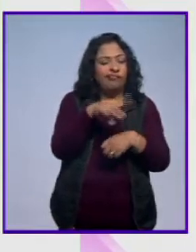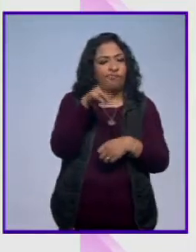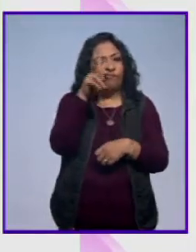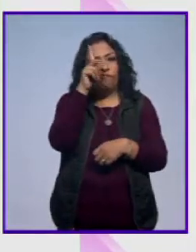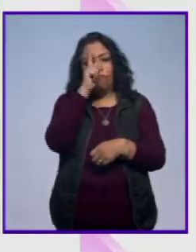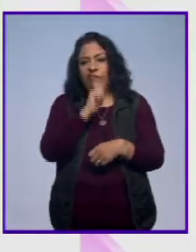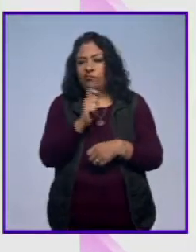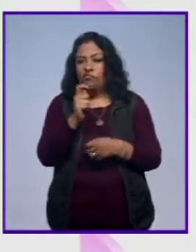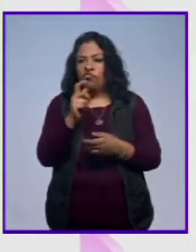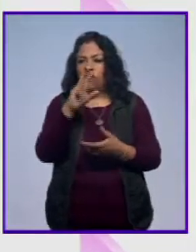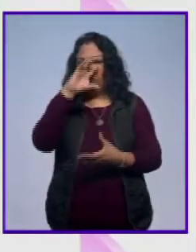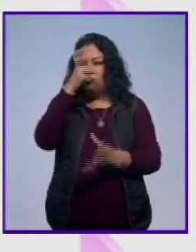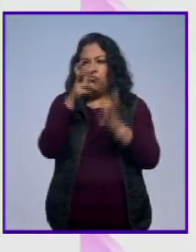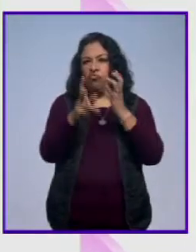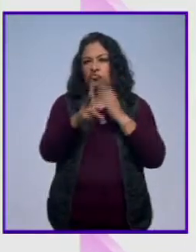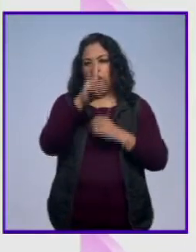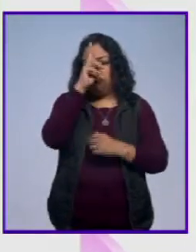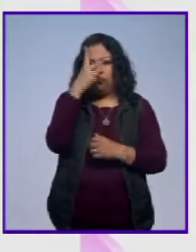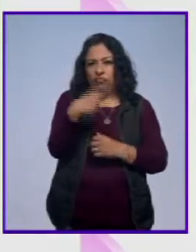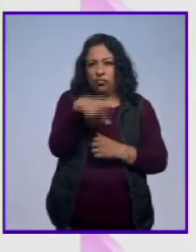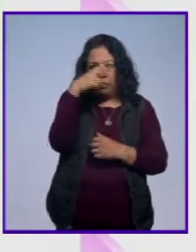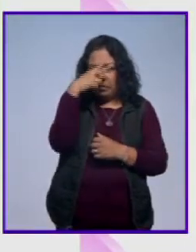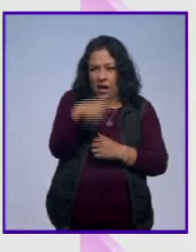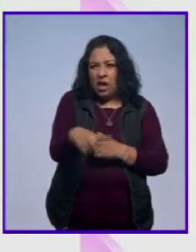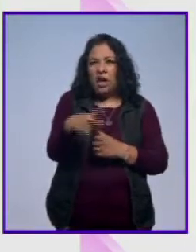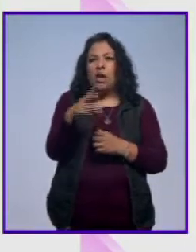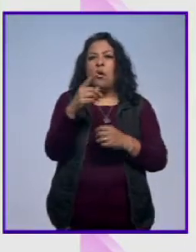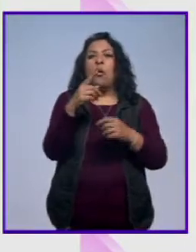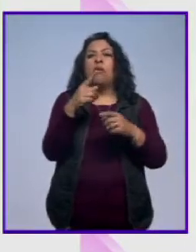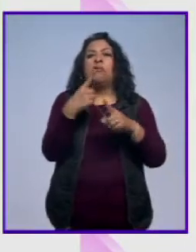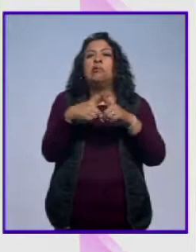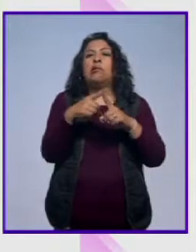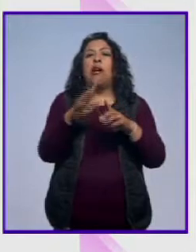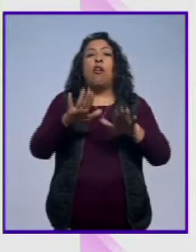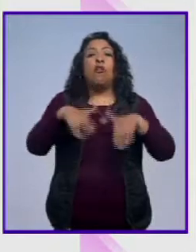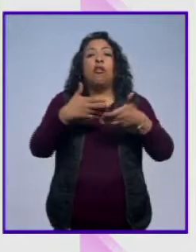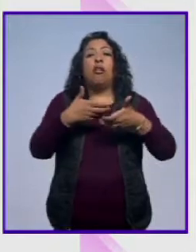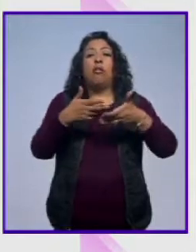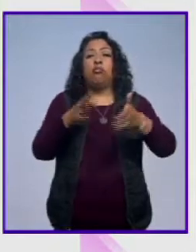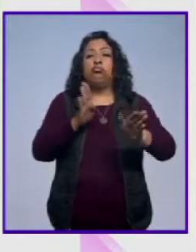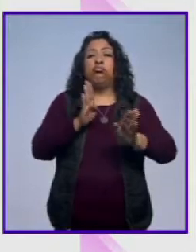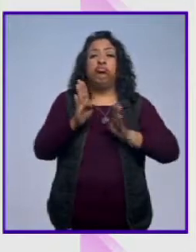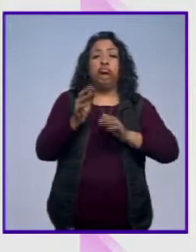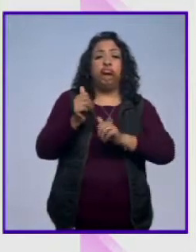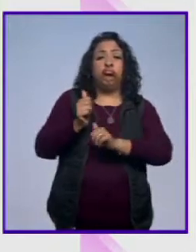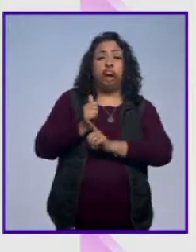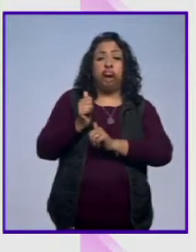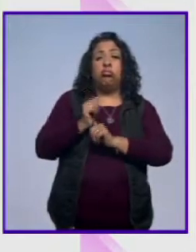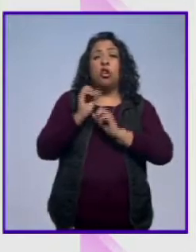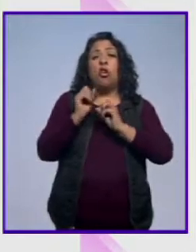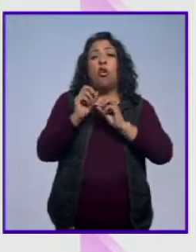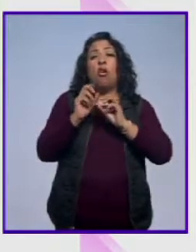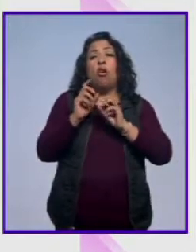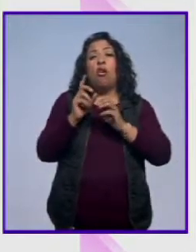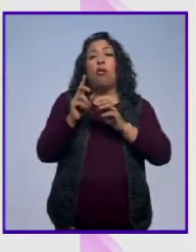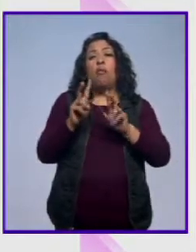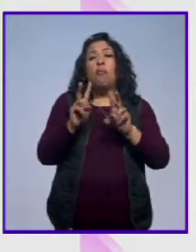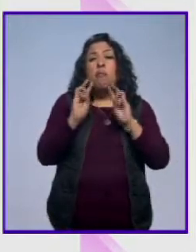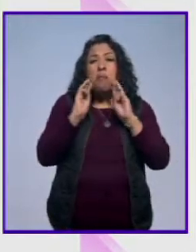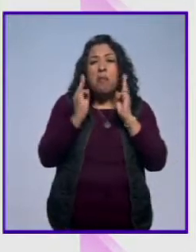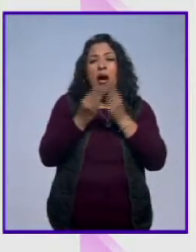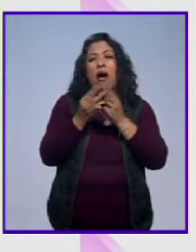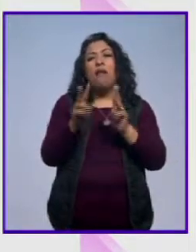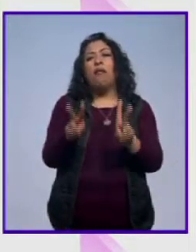violencia que vive este país, por el ejército en las calles, por el narcotráfico y